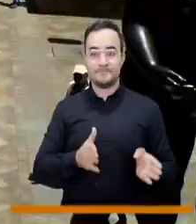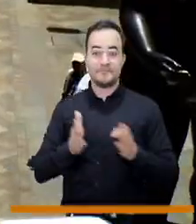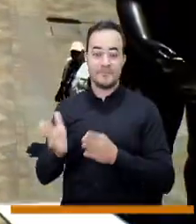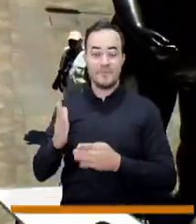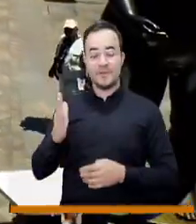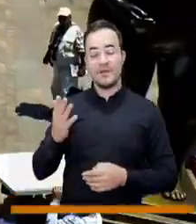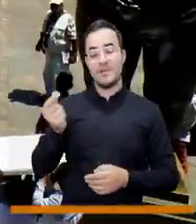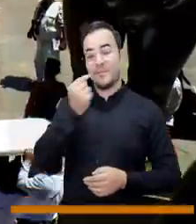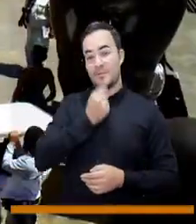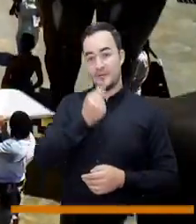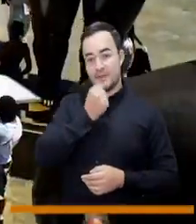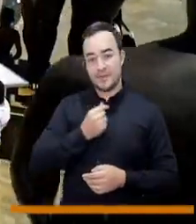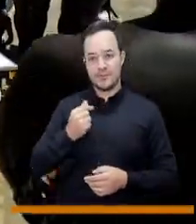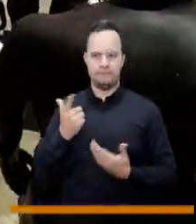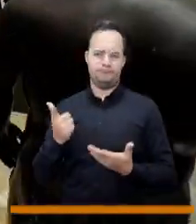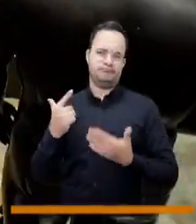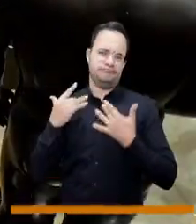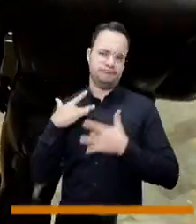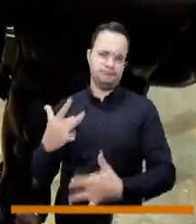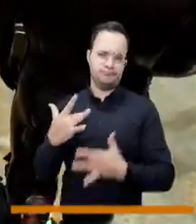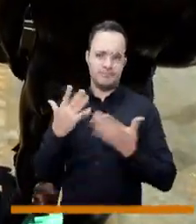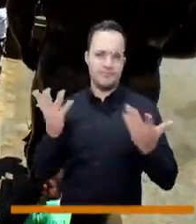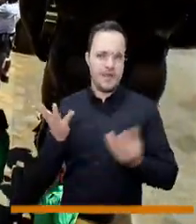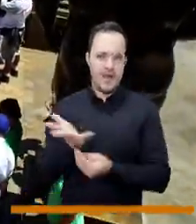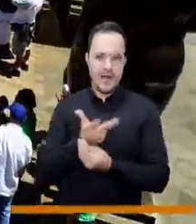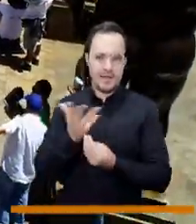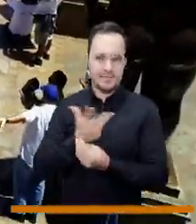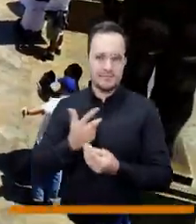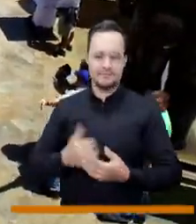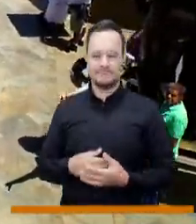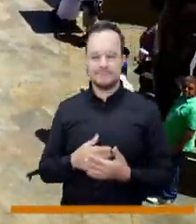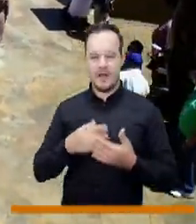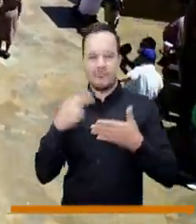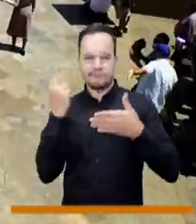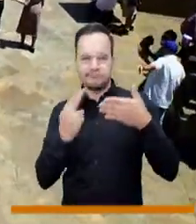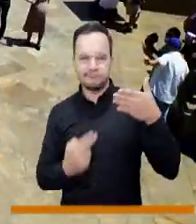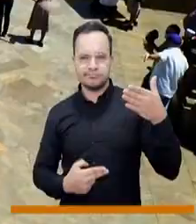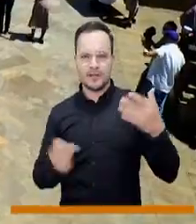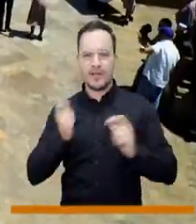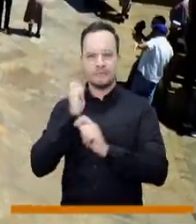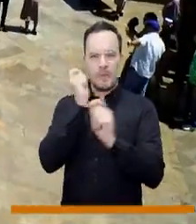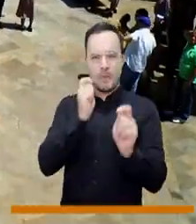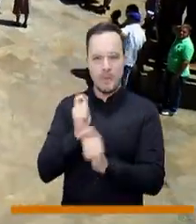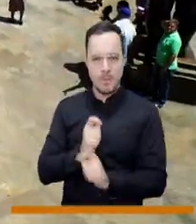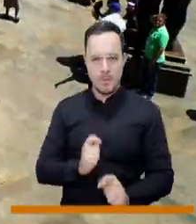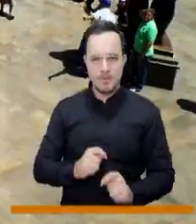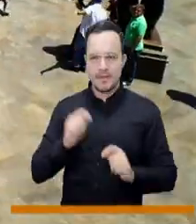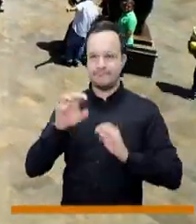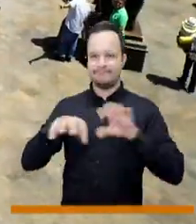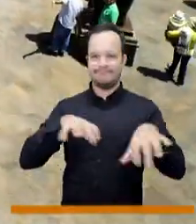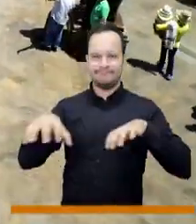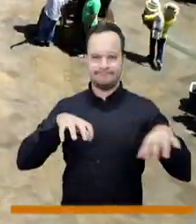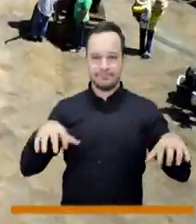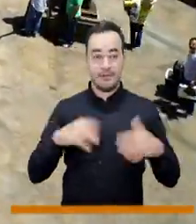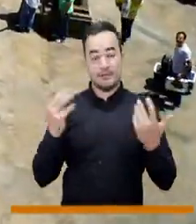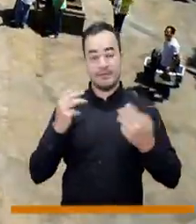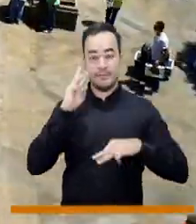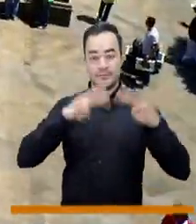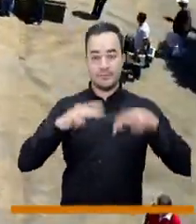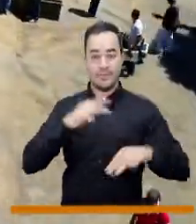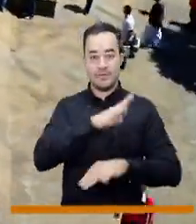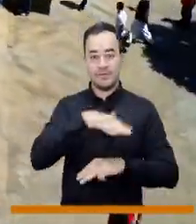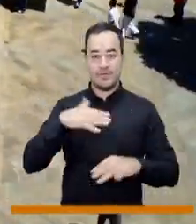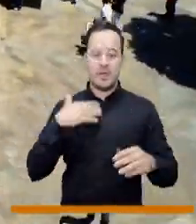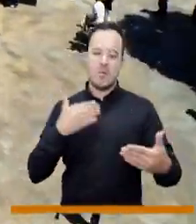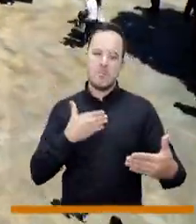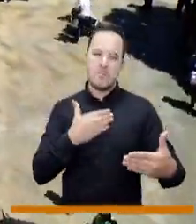El maestro Botero, por su parte, hizo una gran donación de arte y de su propia obra en pintura y en escultura, revitalizando